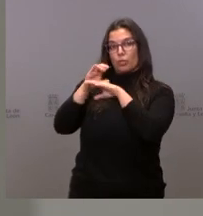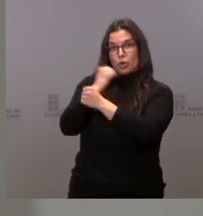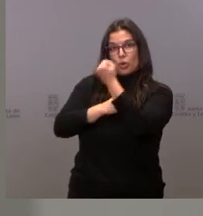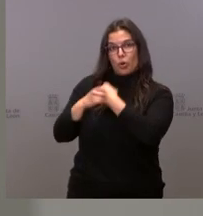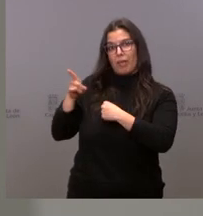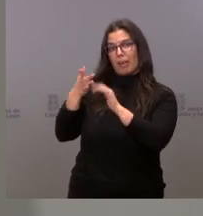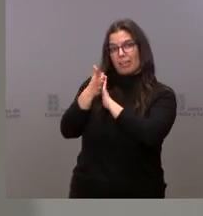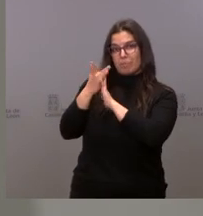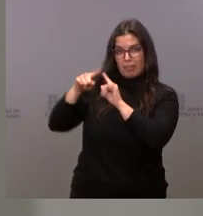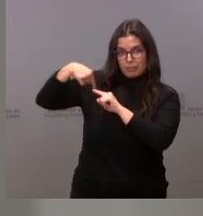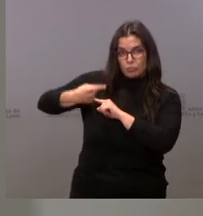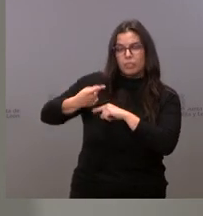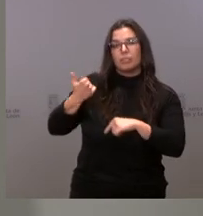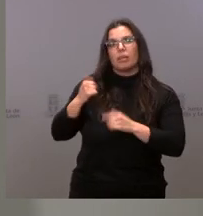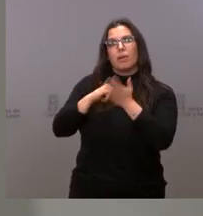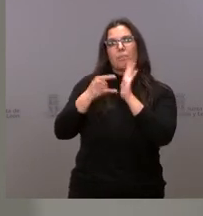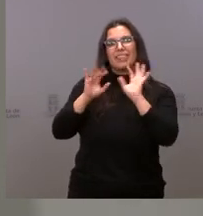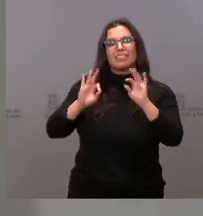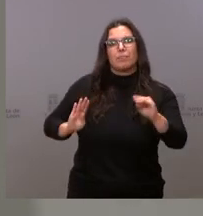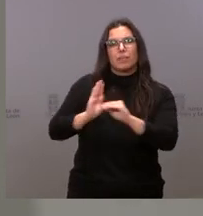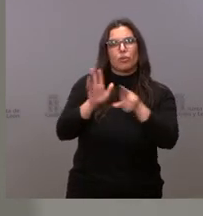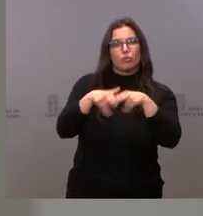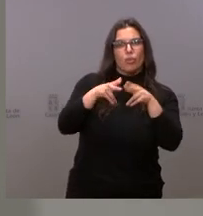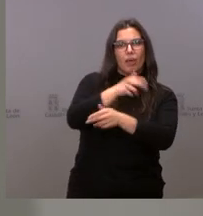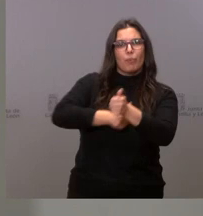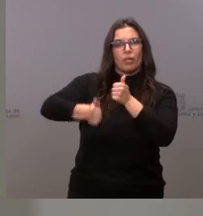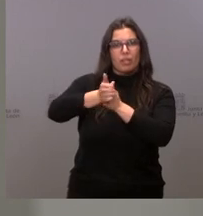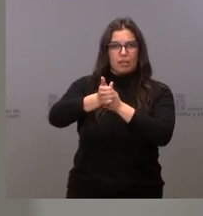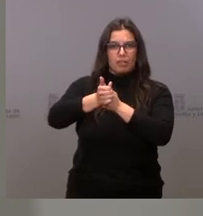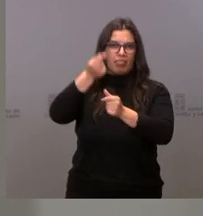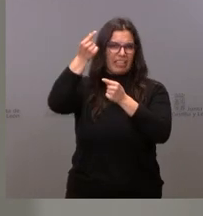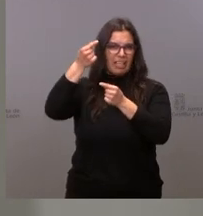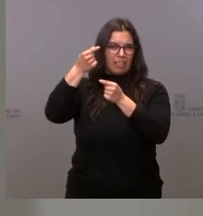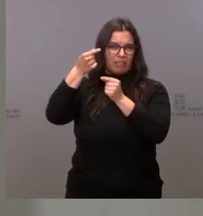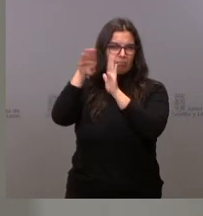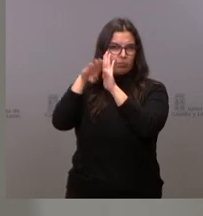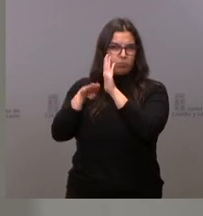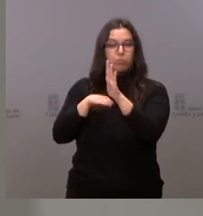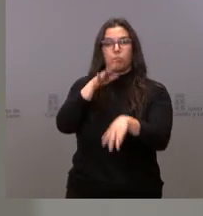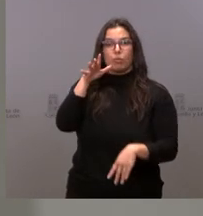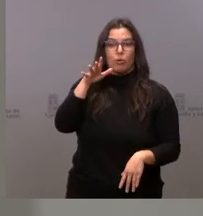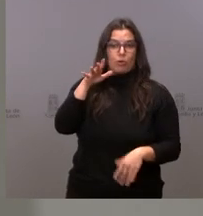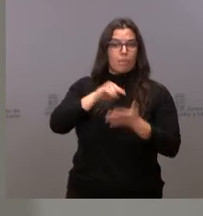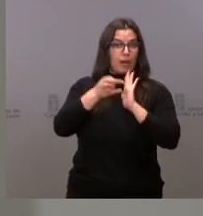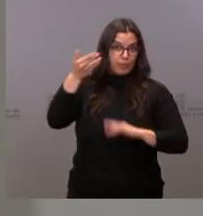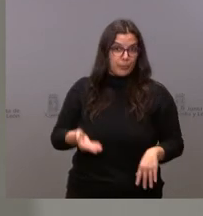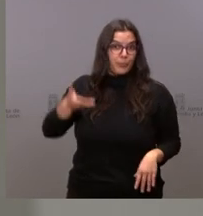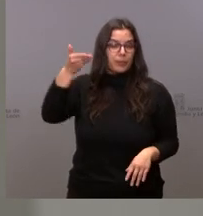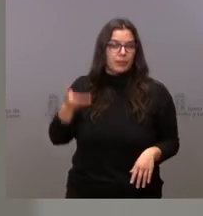posteriormente del Plan de Inversiones Sociales Prioritarias, de manera detallada por la importancia de dicho plan